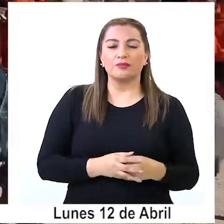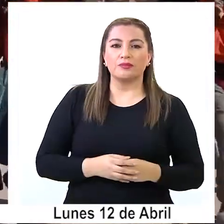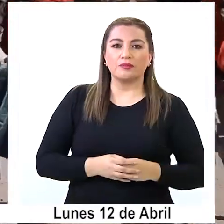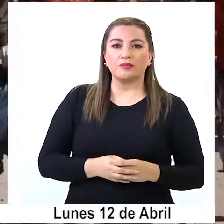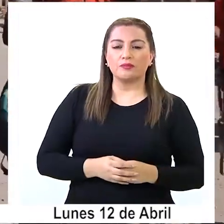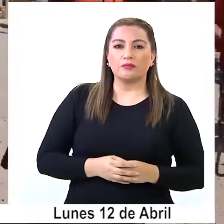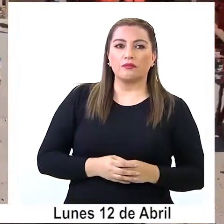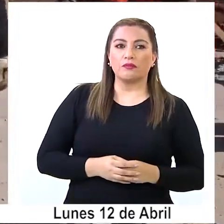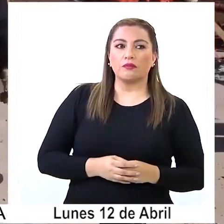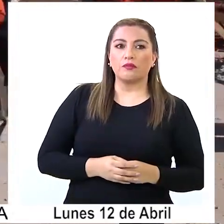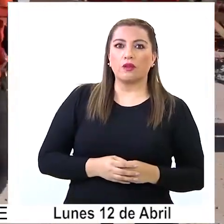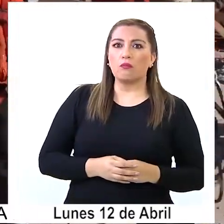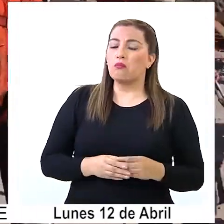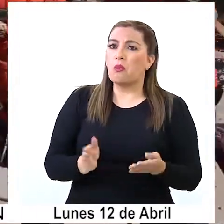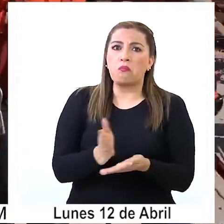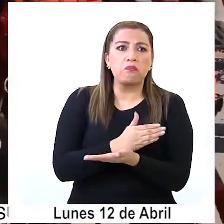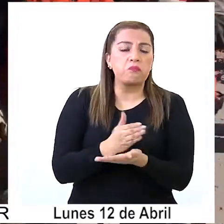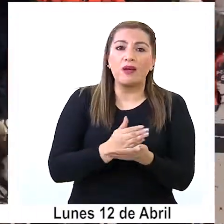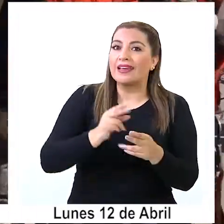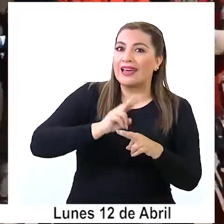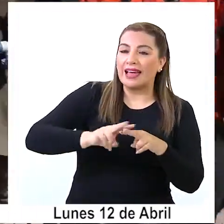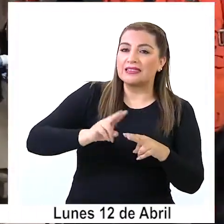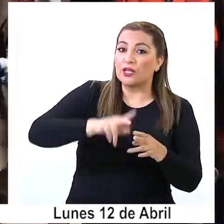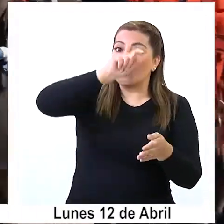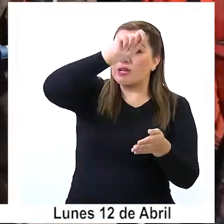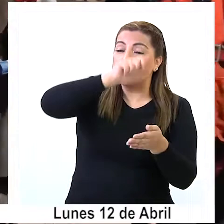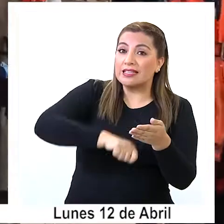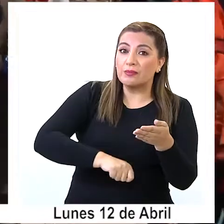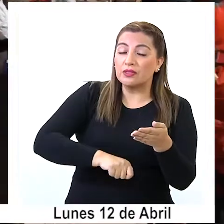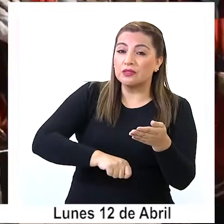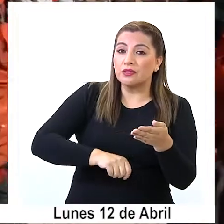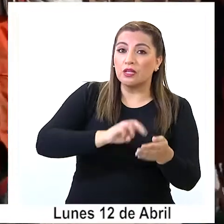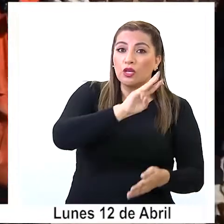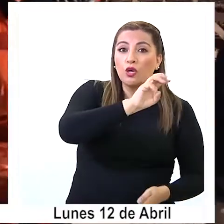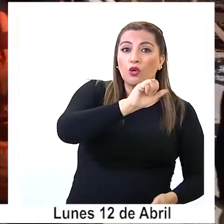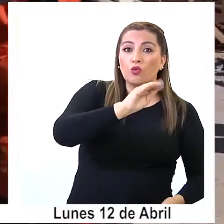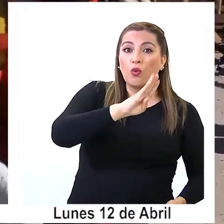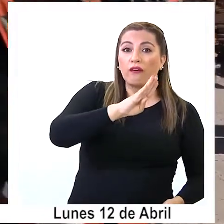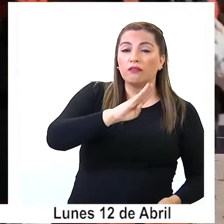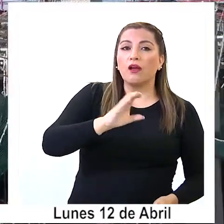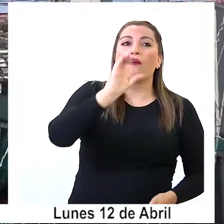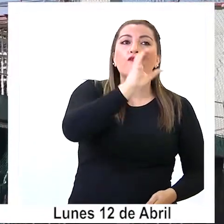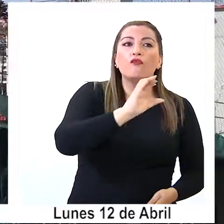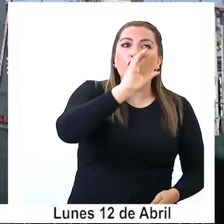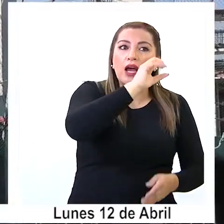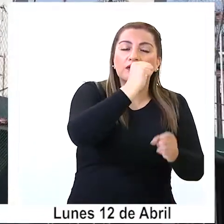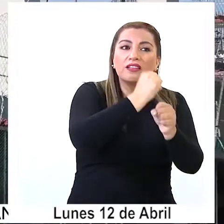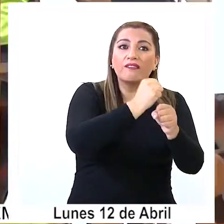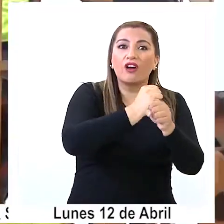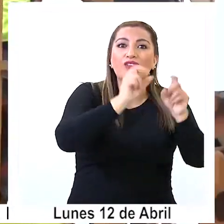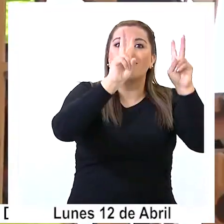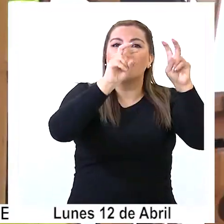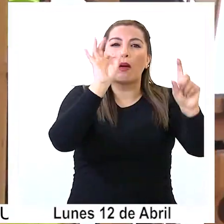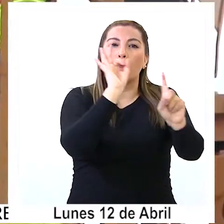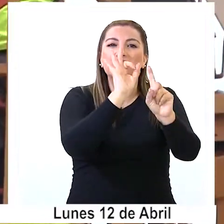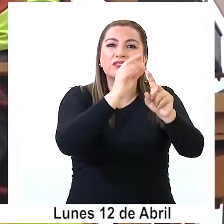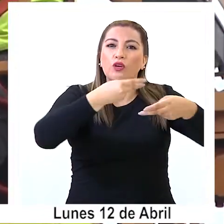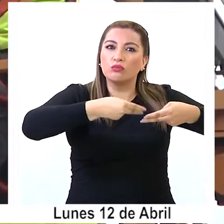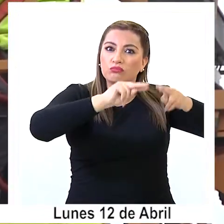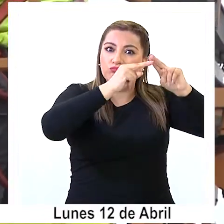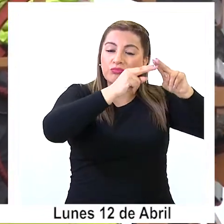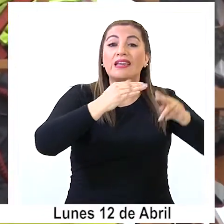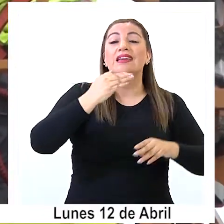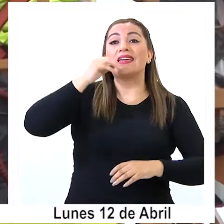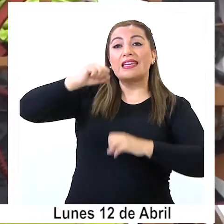Conseguir sencillos pasos, se realiza la inscripción en el portal web de búsqueda de empleo del rubro de la construcción y las